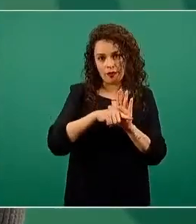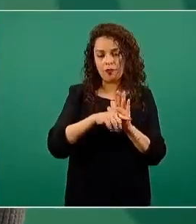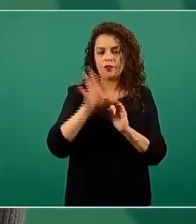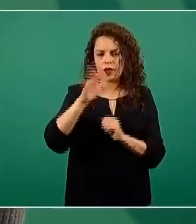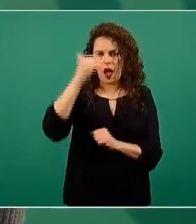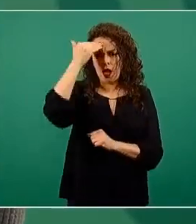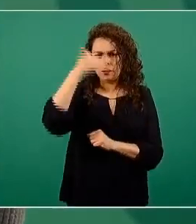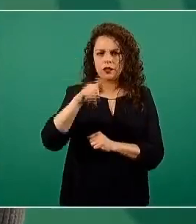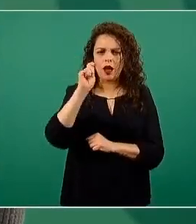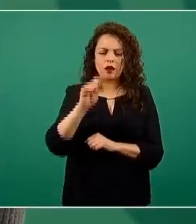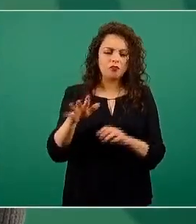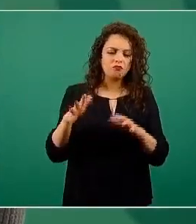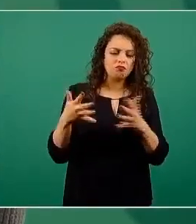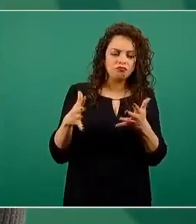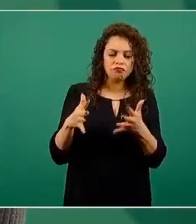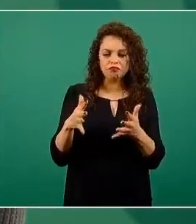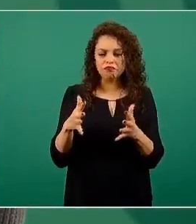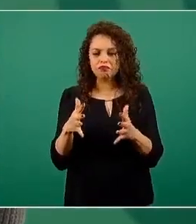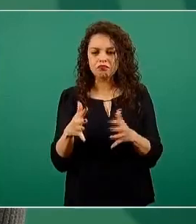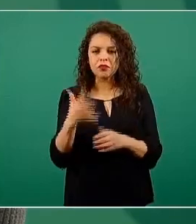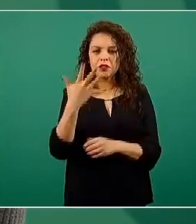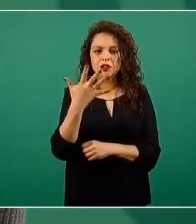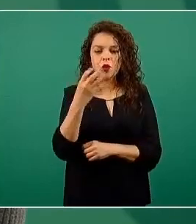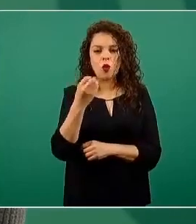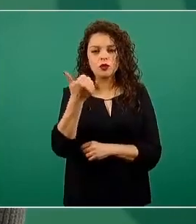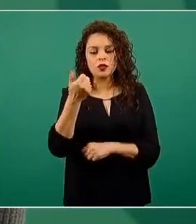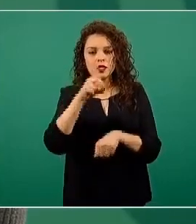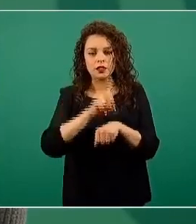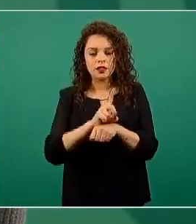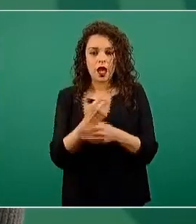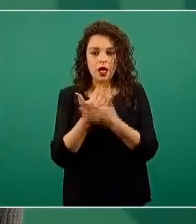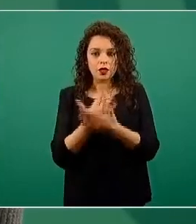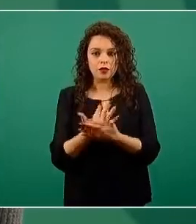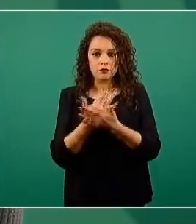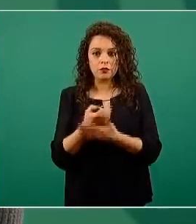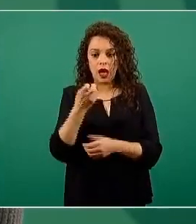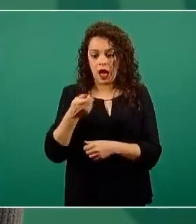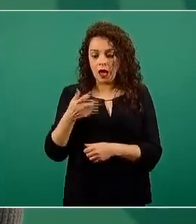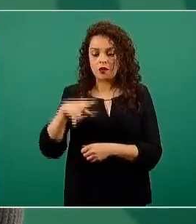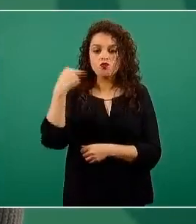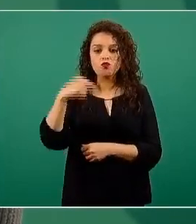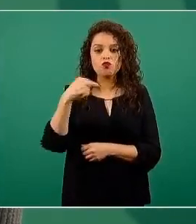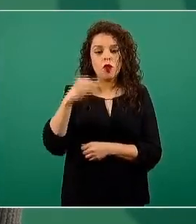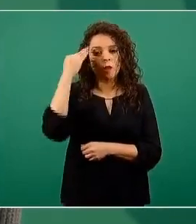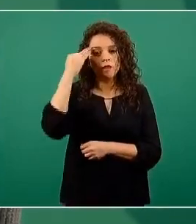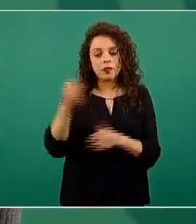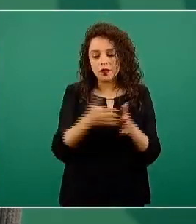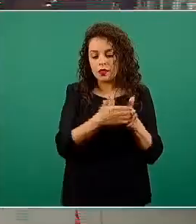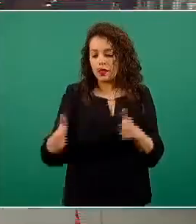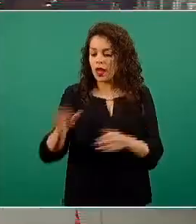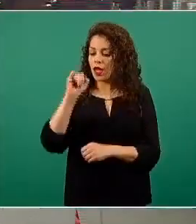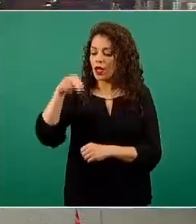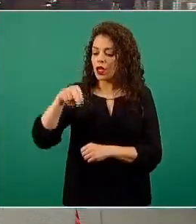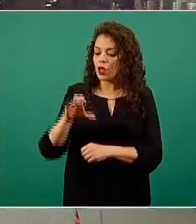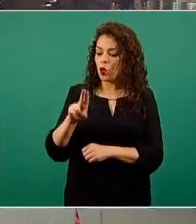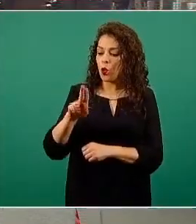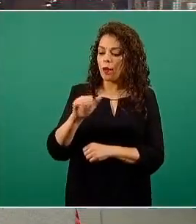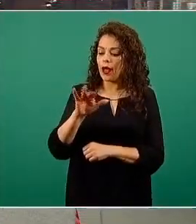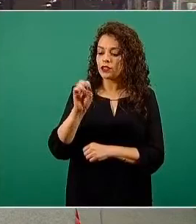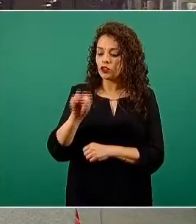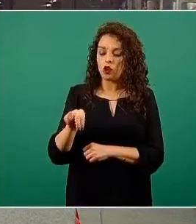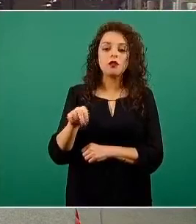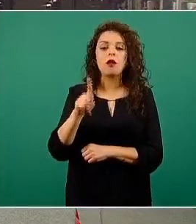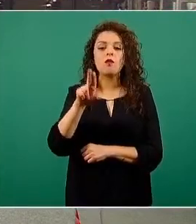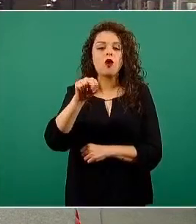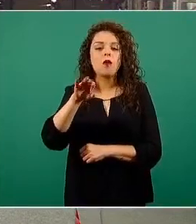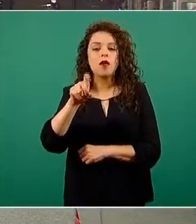personas demoran entre cinco y seis días, a esto le llamamos periodo de incubación, es el periodo de incubación promedio, en que